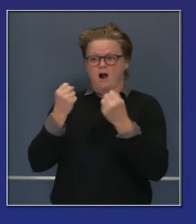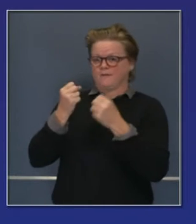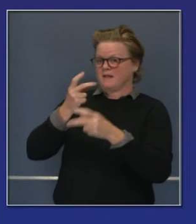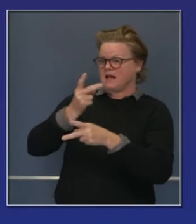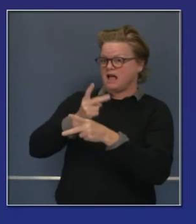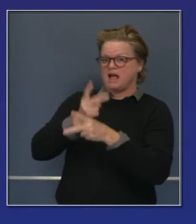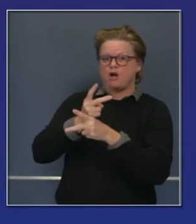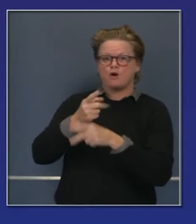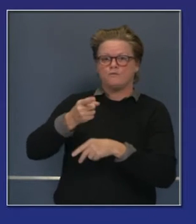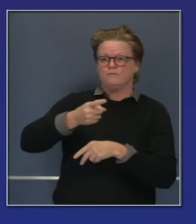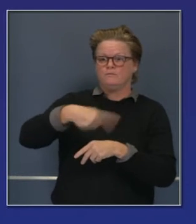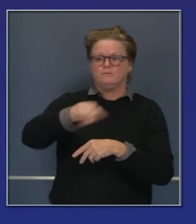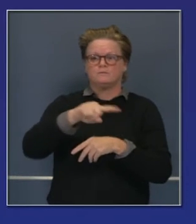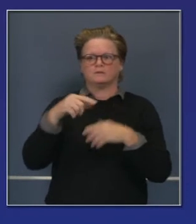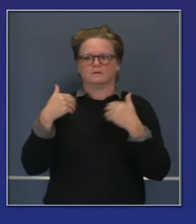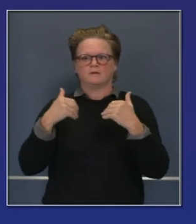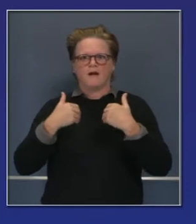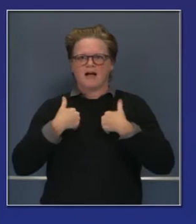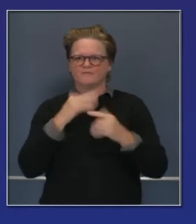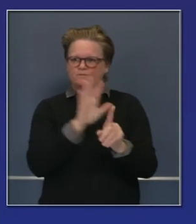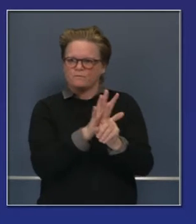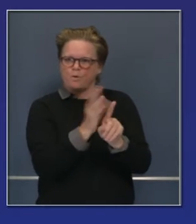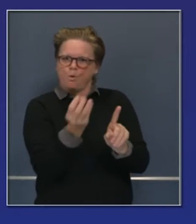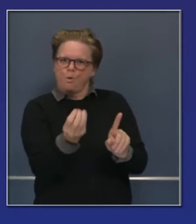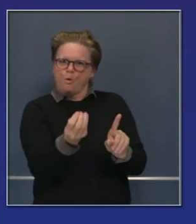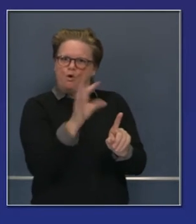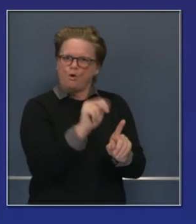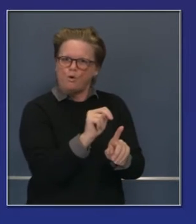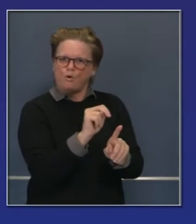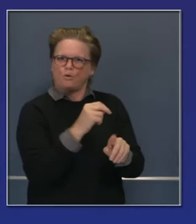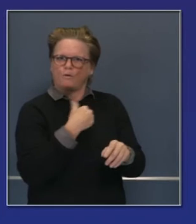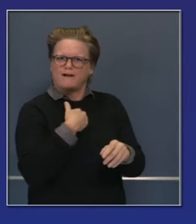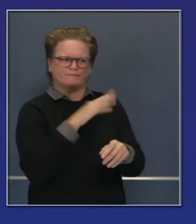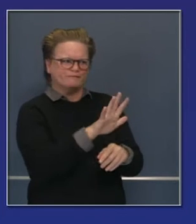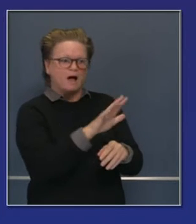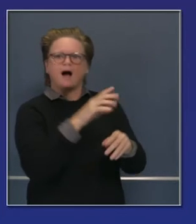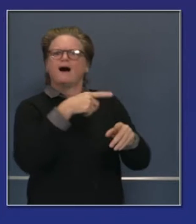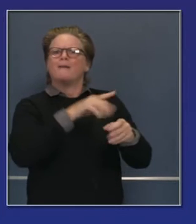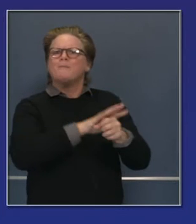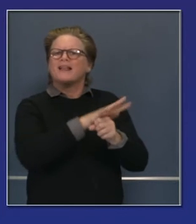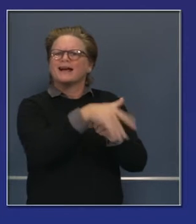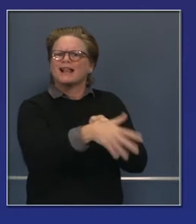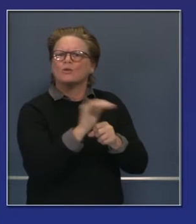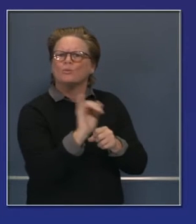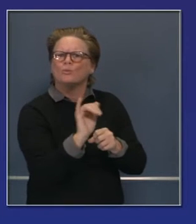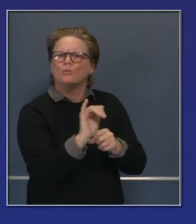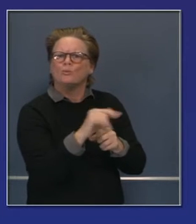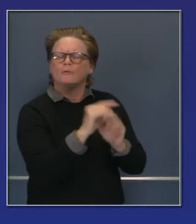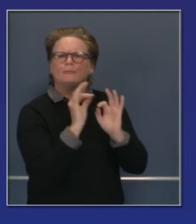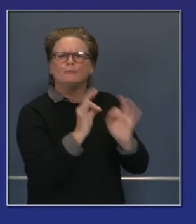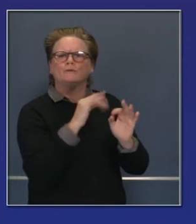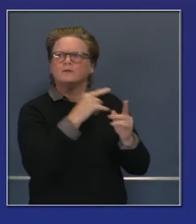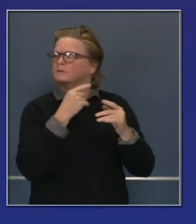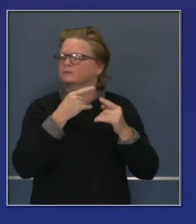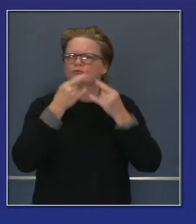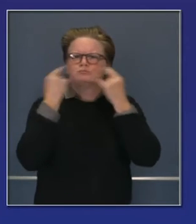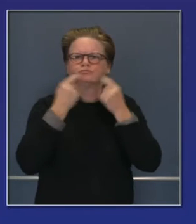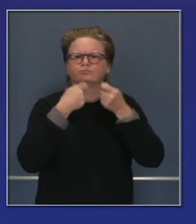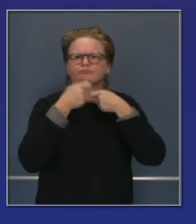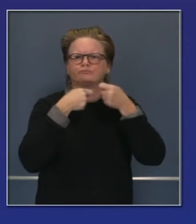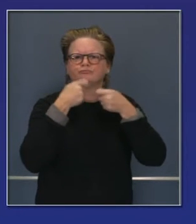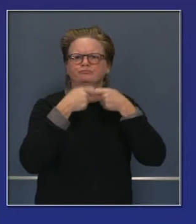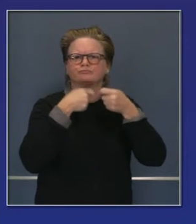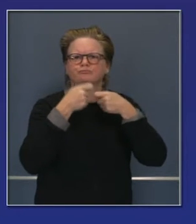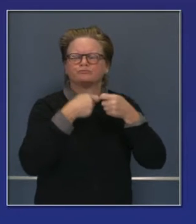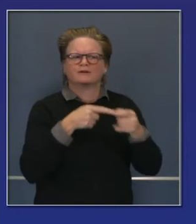hospitales están obteniendo por su cuenta. El apoyo combinado con los ventiladores y combinado